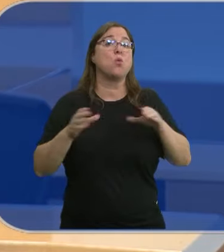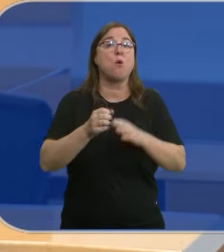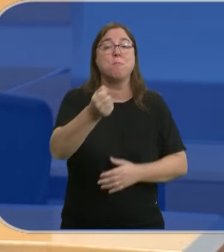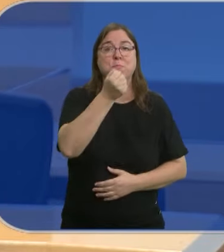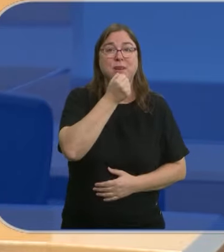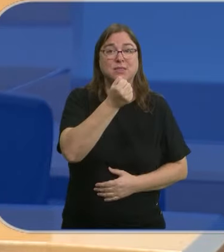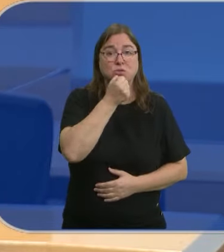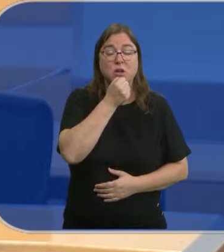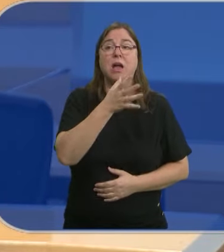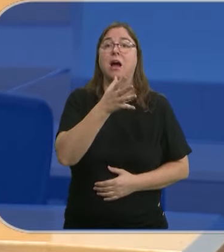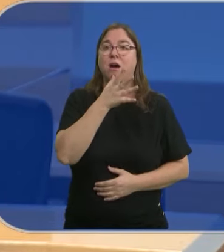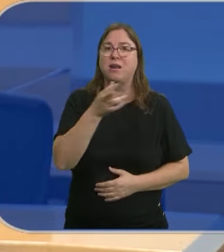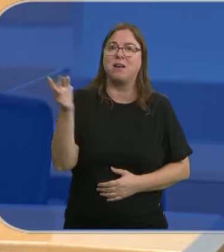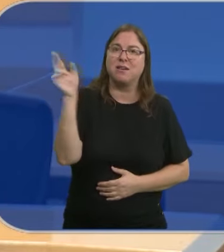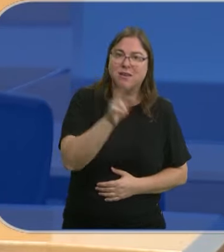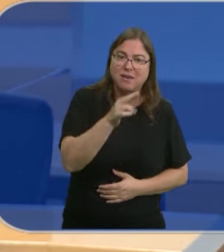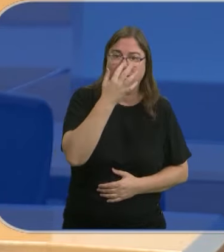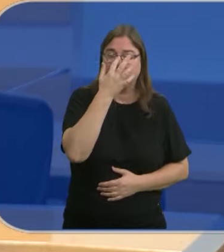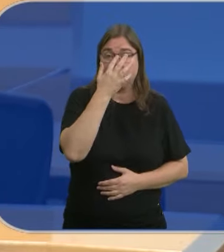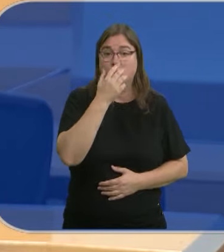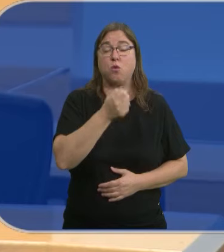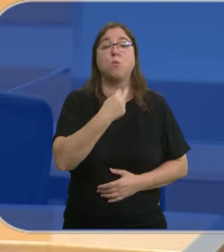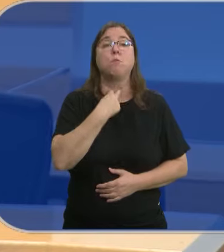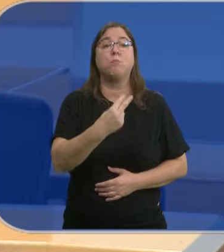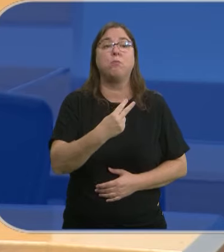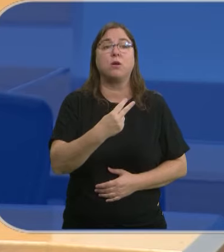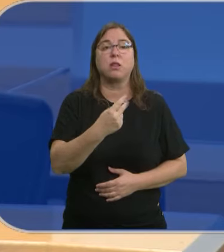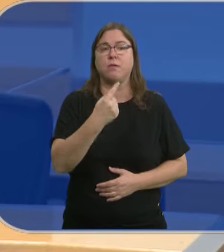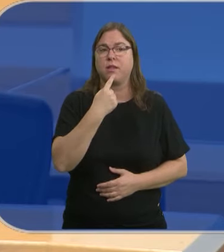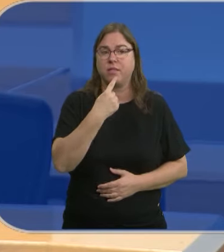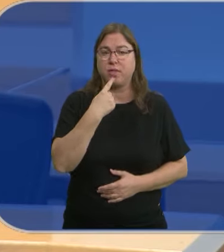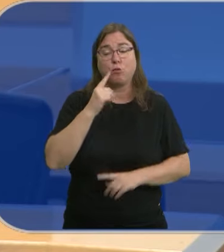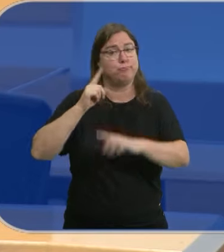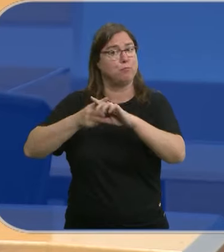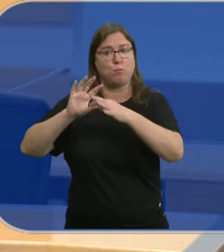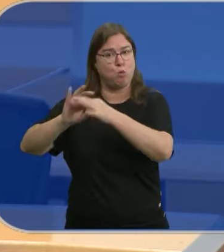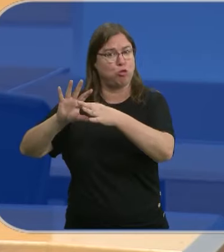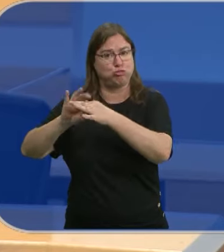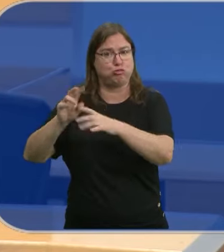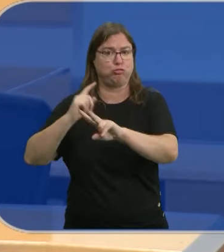Socialista, al que hoy, insistentemente, el portavoz del Ejecutivo ha situado del lado de Vox.